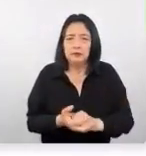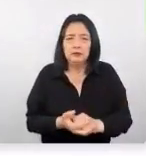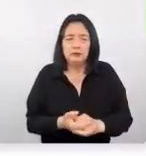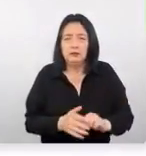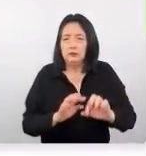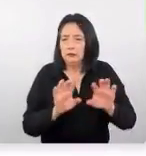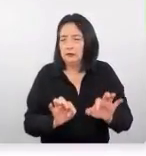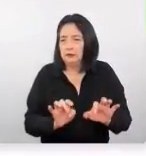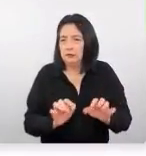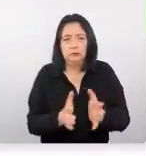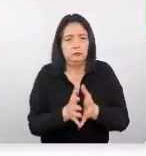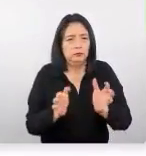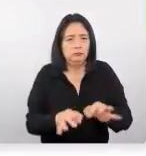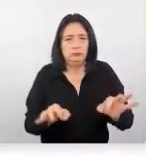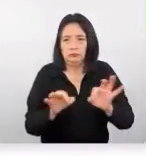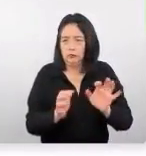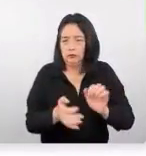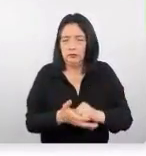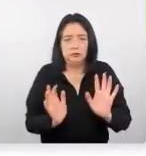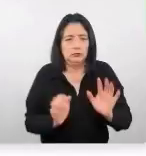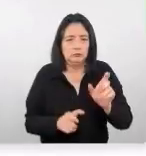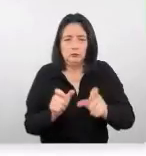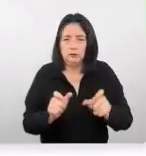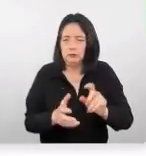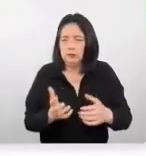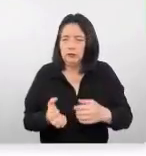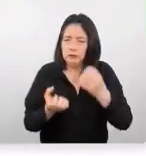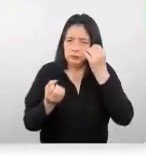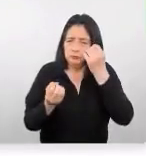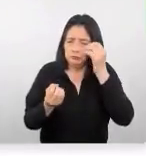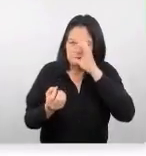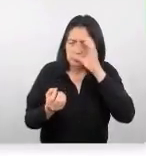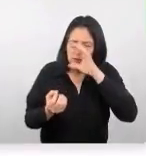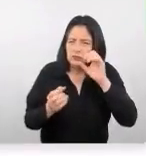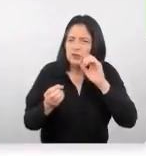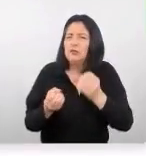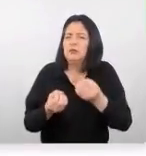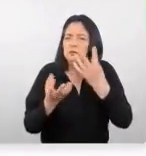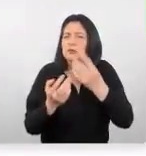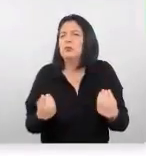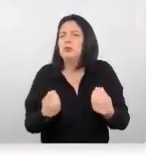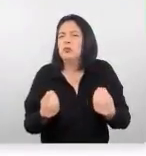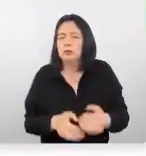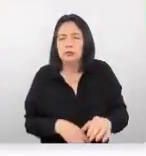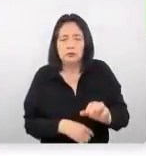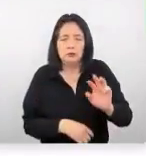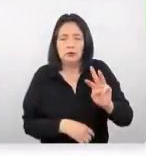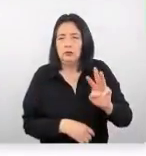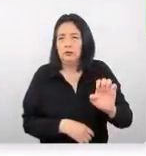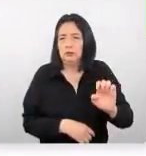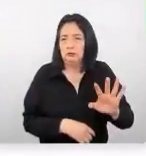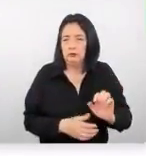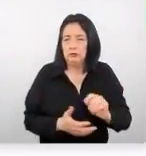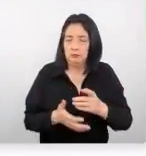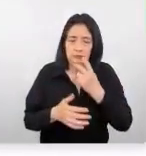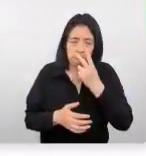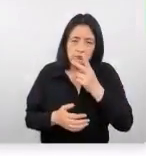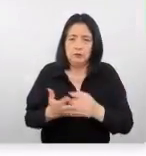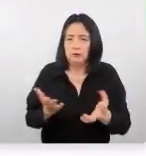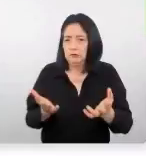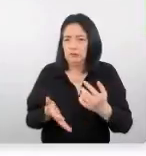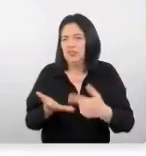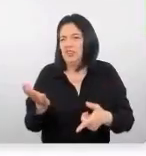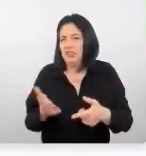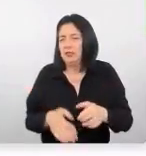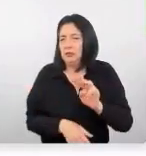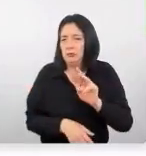digitalización es clave no son personas que van a buscar información por la web vamos a ver más adelante cuáles son esas